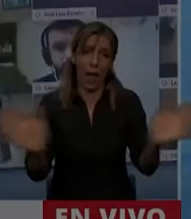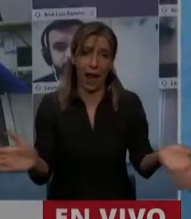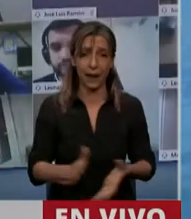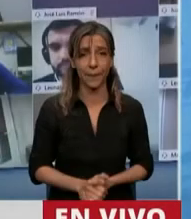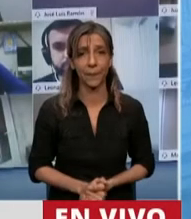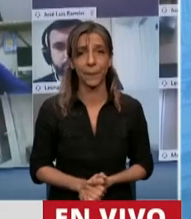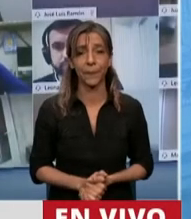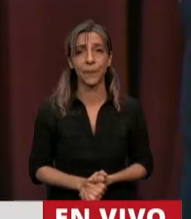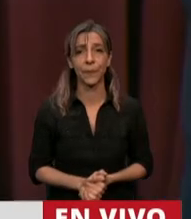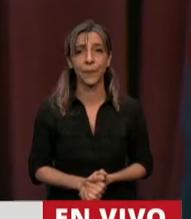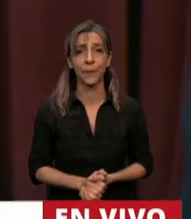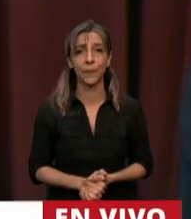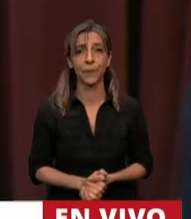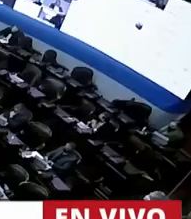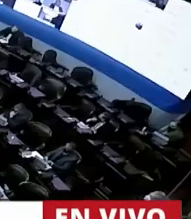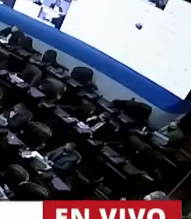La palabra a diputada Moisés.